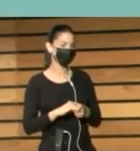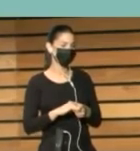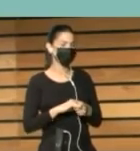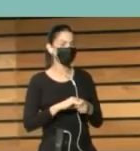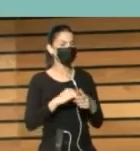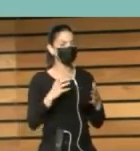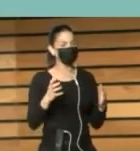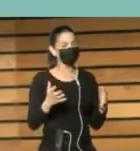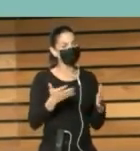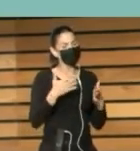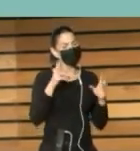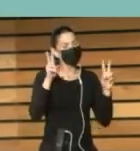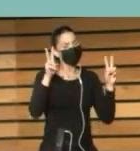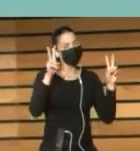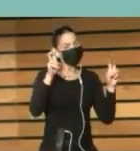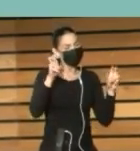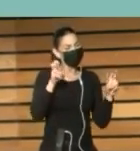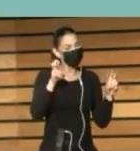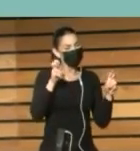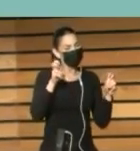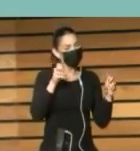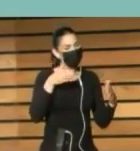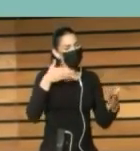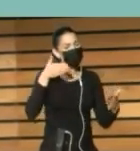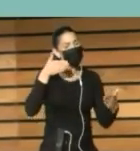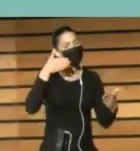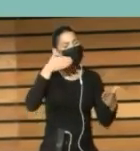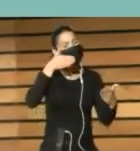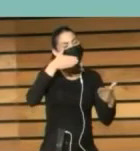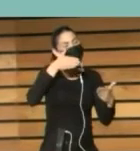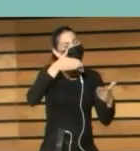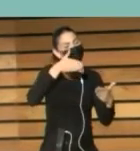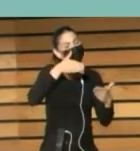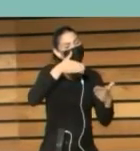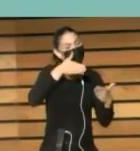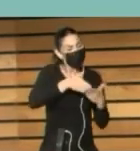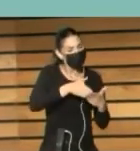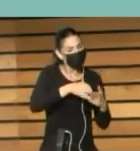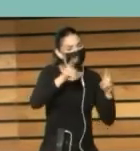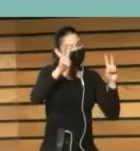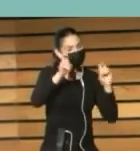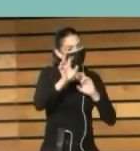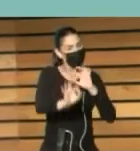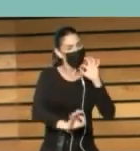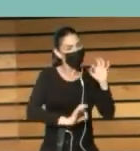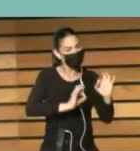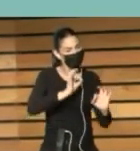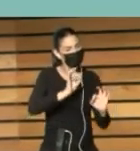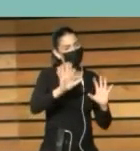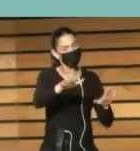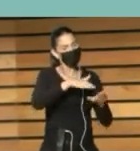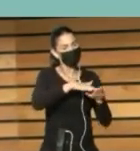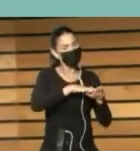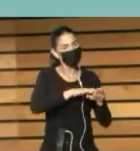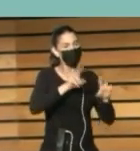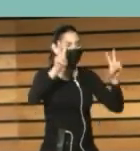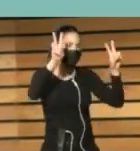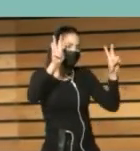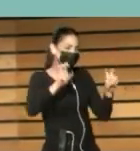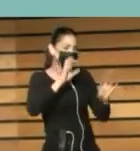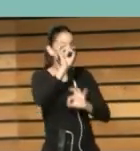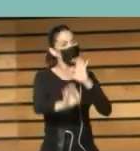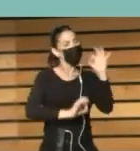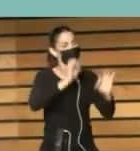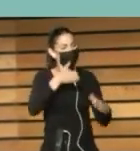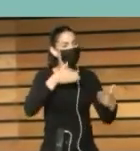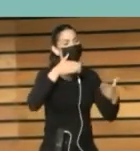Los límites De la organización Si ha estudiado Usted Los límites De la organización En